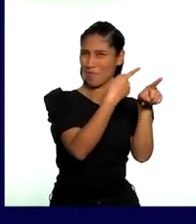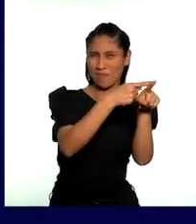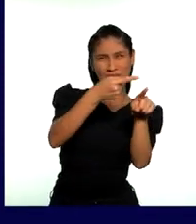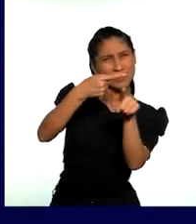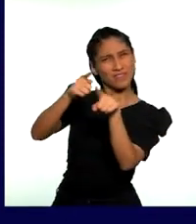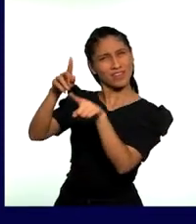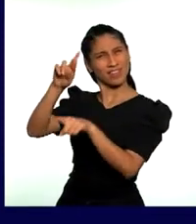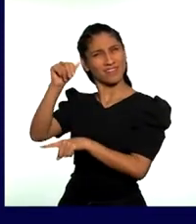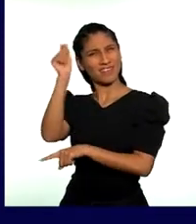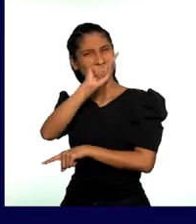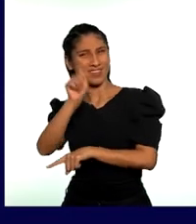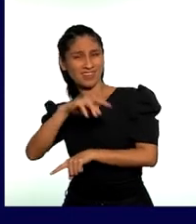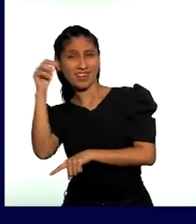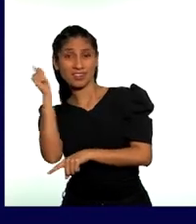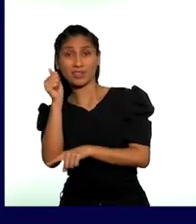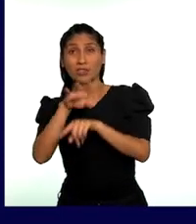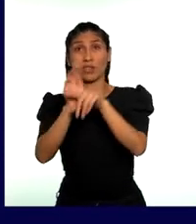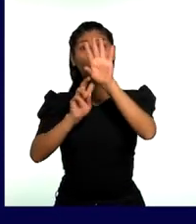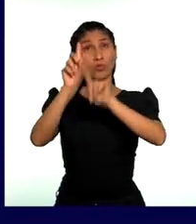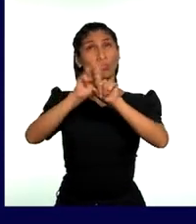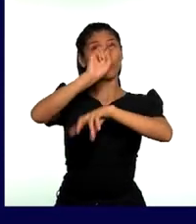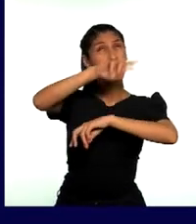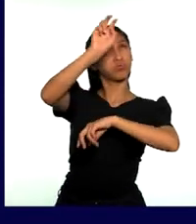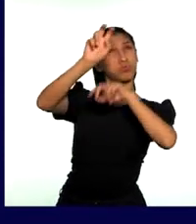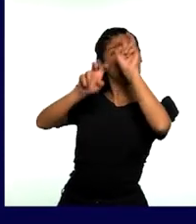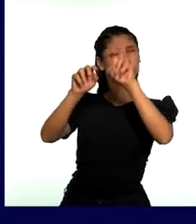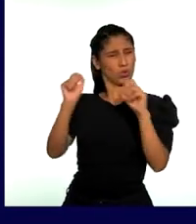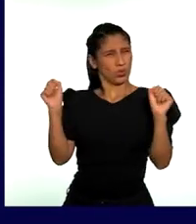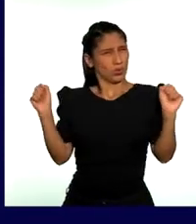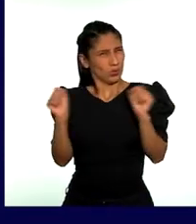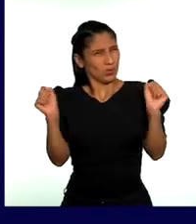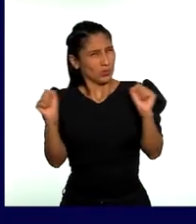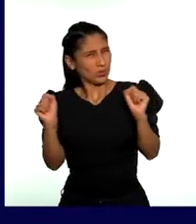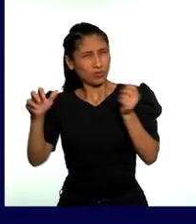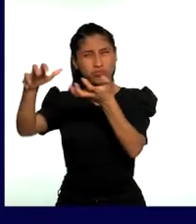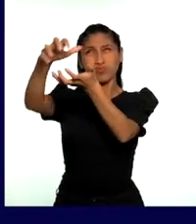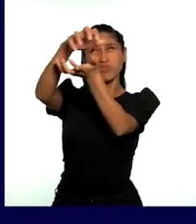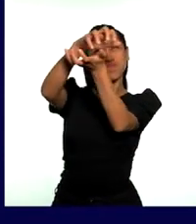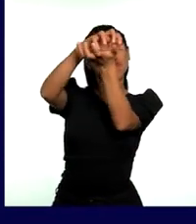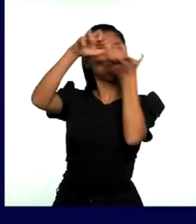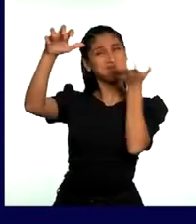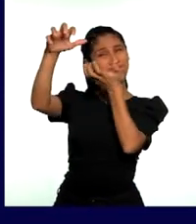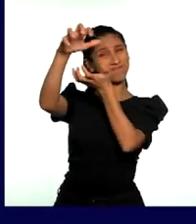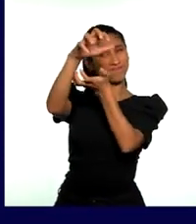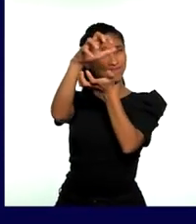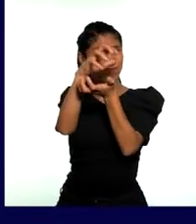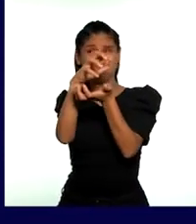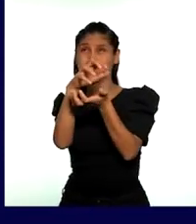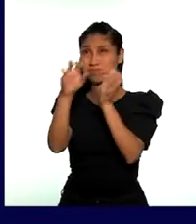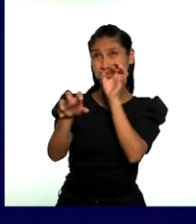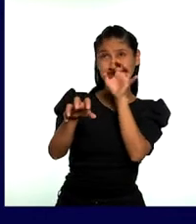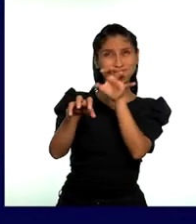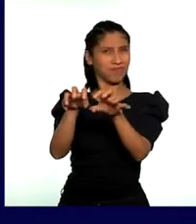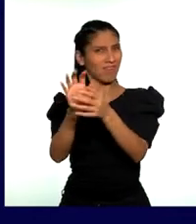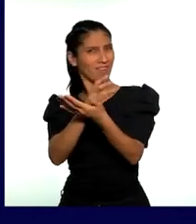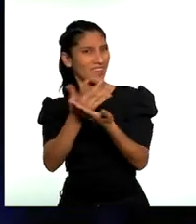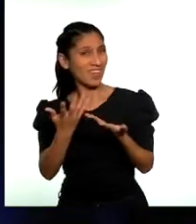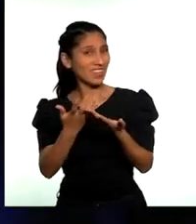para sentir el soplo de la lada la tela semiurdida de la niebla y la enteca semilla que no avanza.